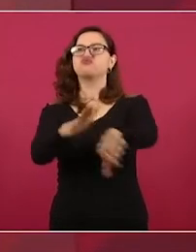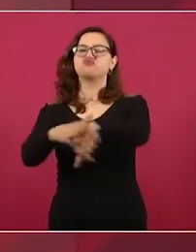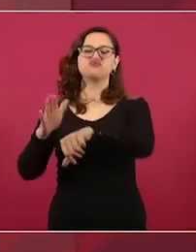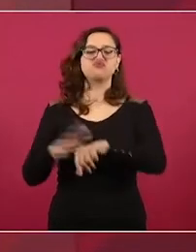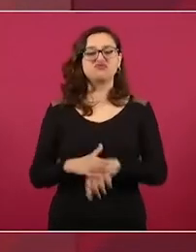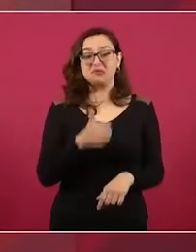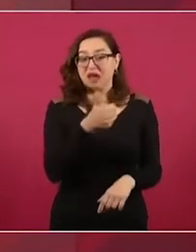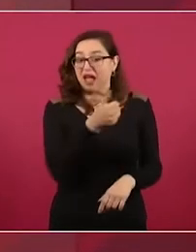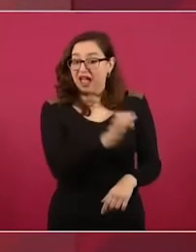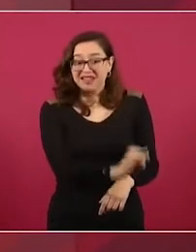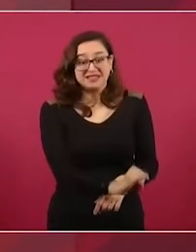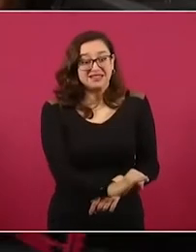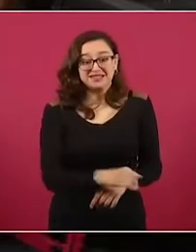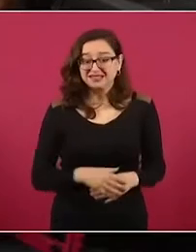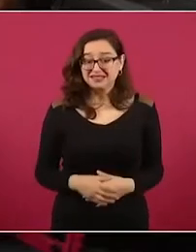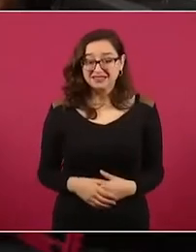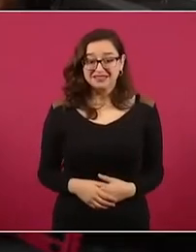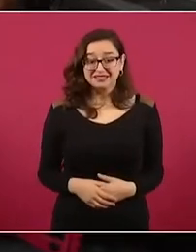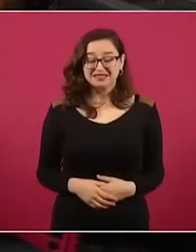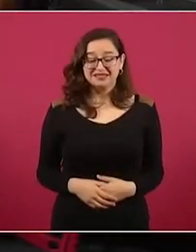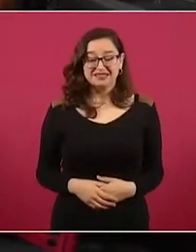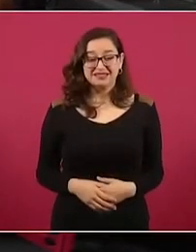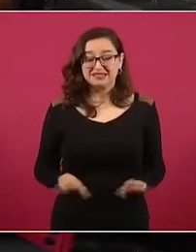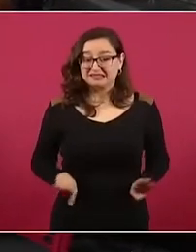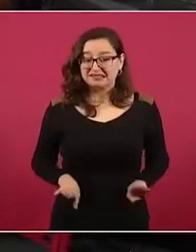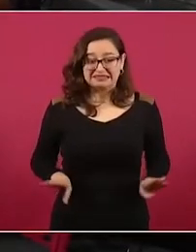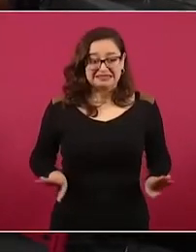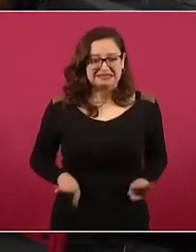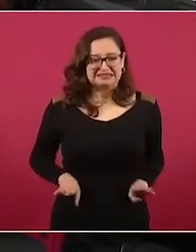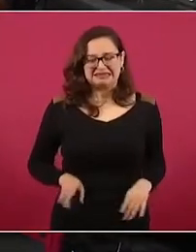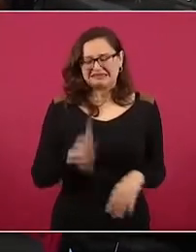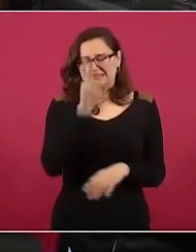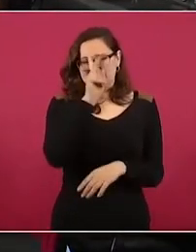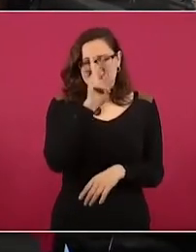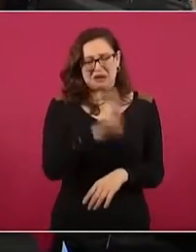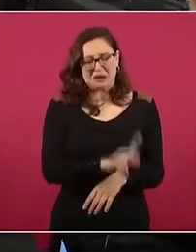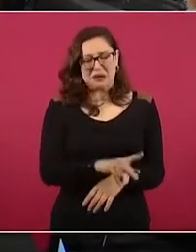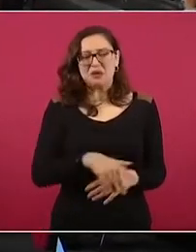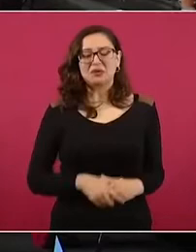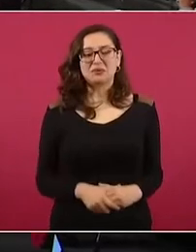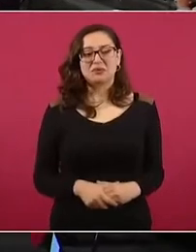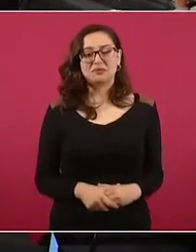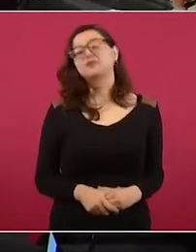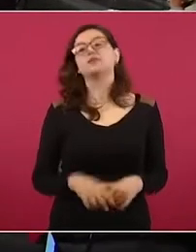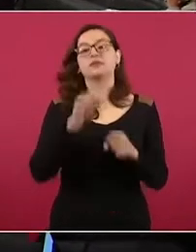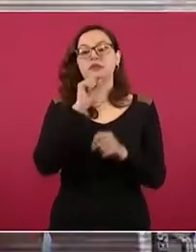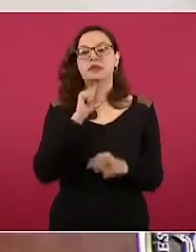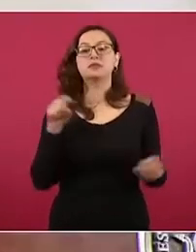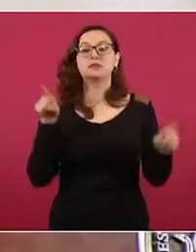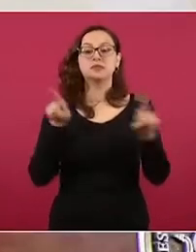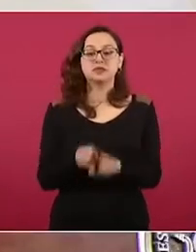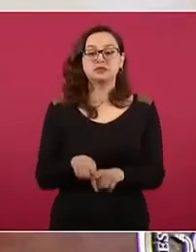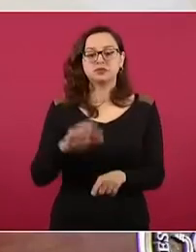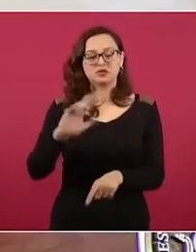Fue lo que hicieron cuando el incendio de la guardería ABC.